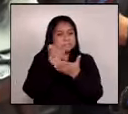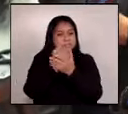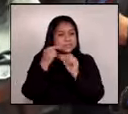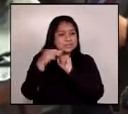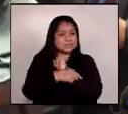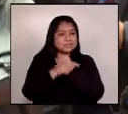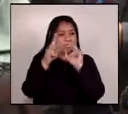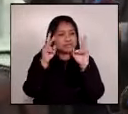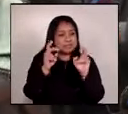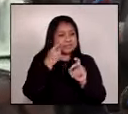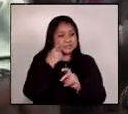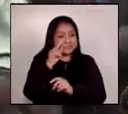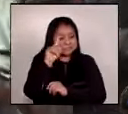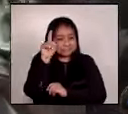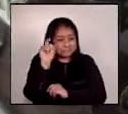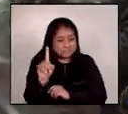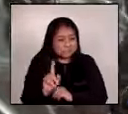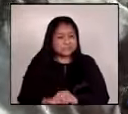ustedes presenten gracias